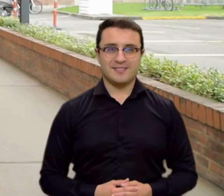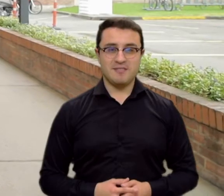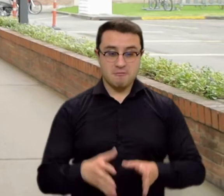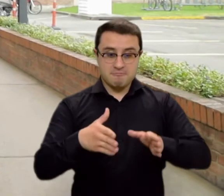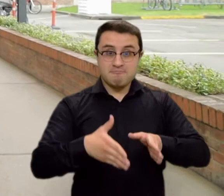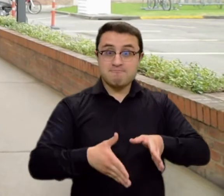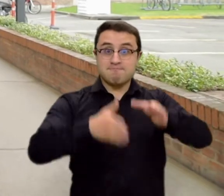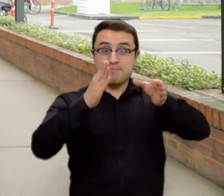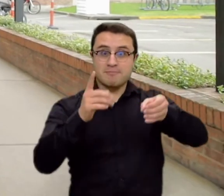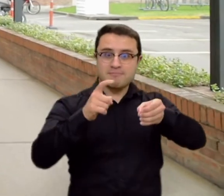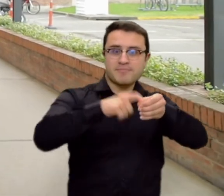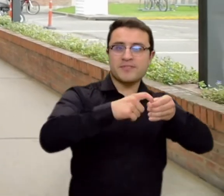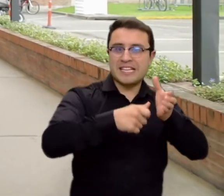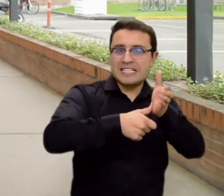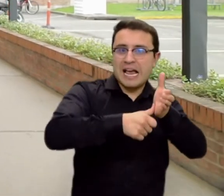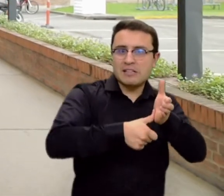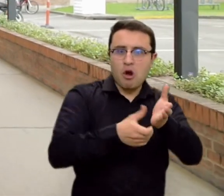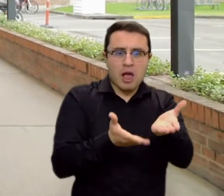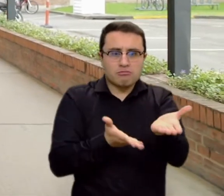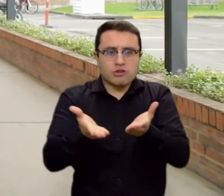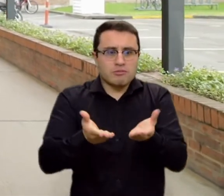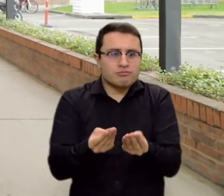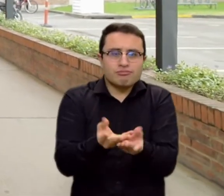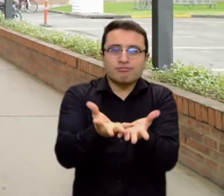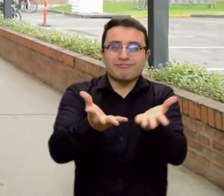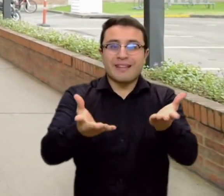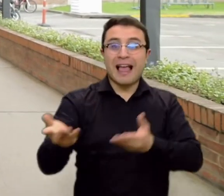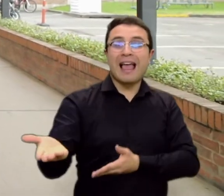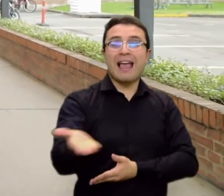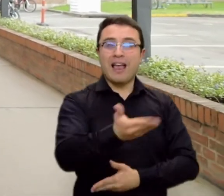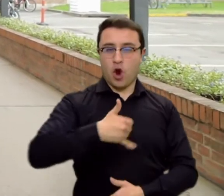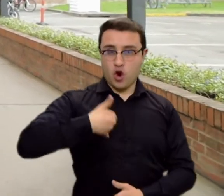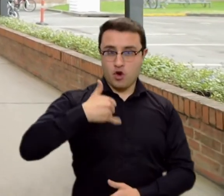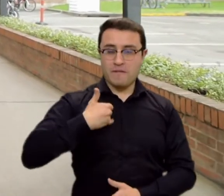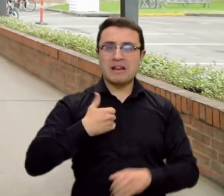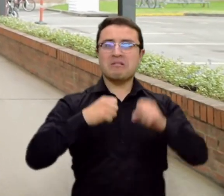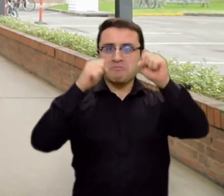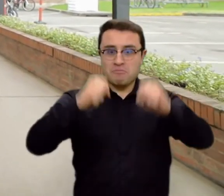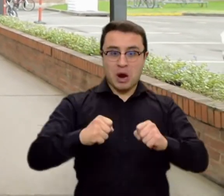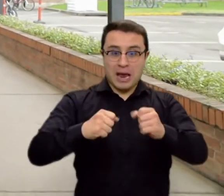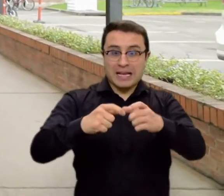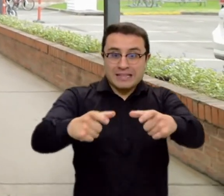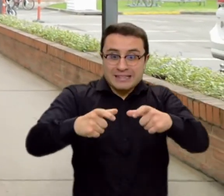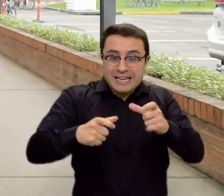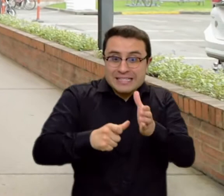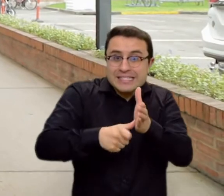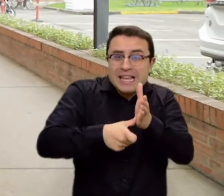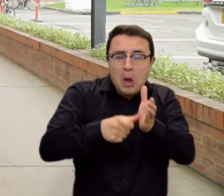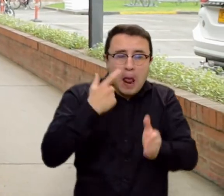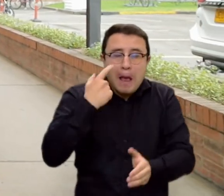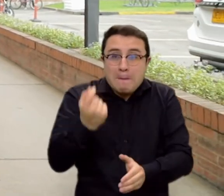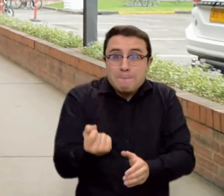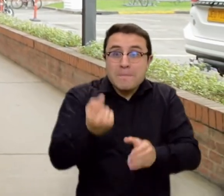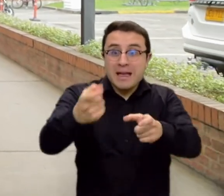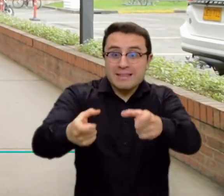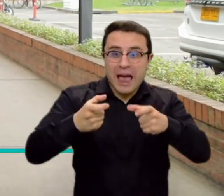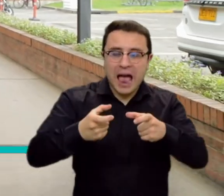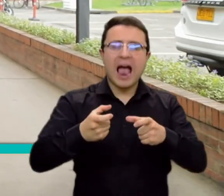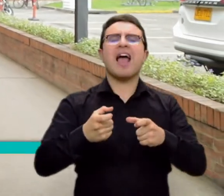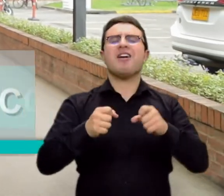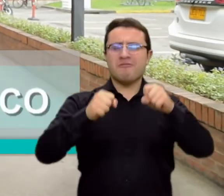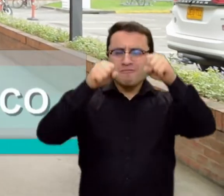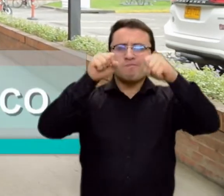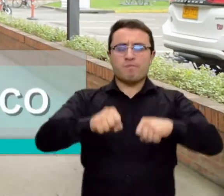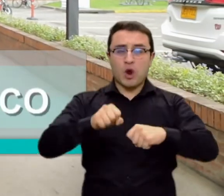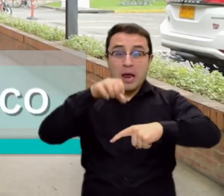La Registraduría está ofreciendo un servicio para los jóvenes que van a tramitar la cédula por primera vez. Los nuevos ciudadanos